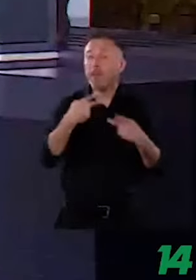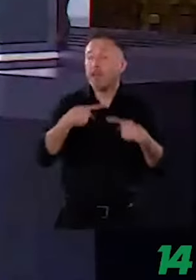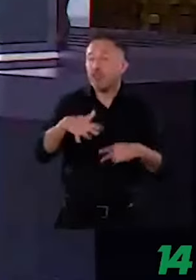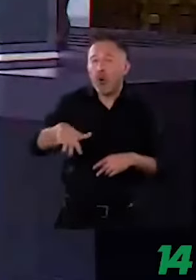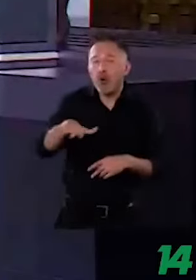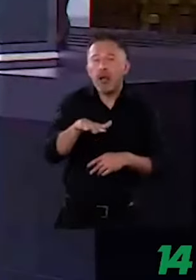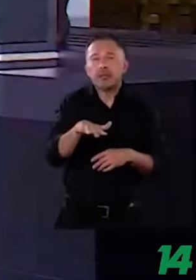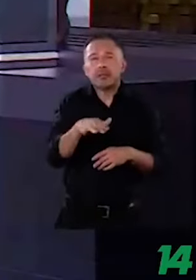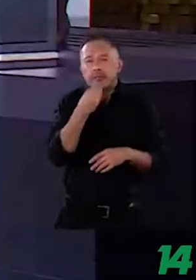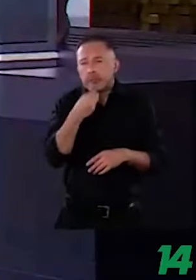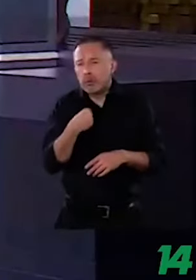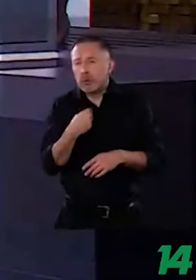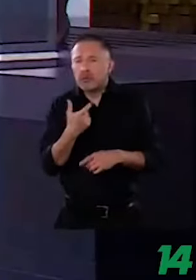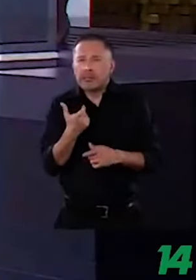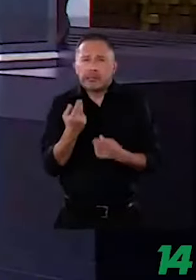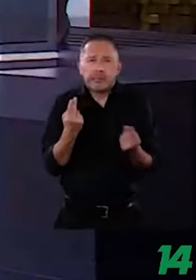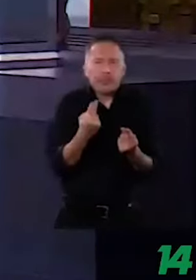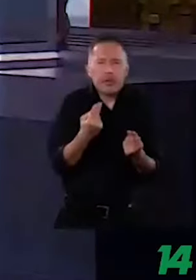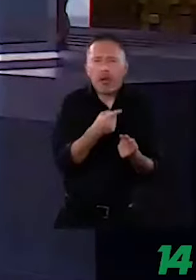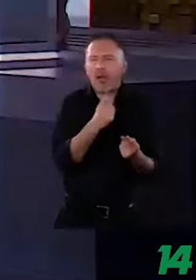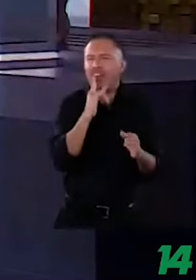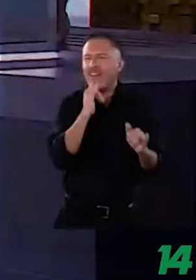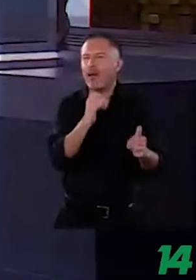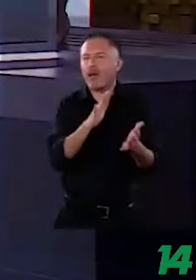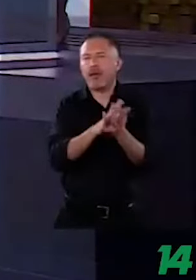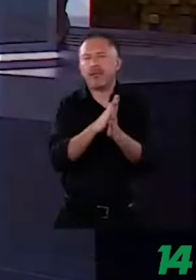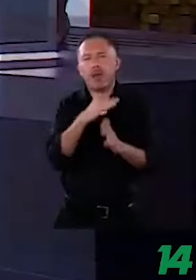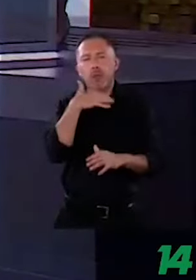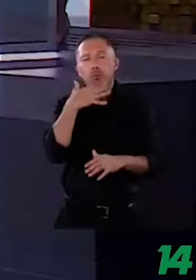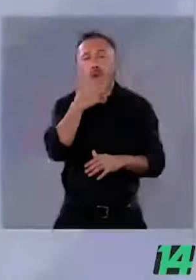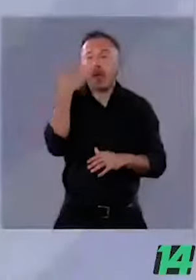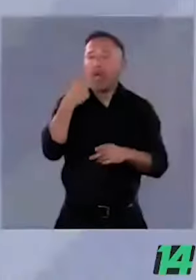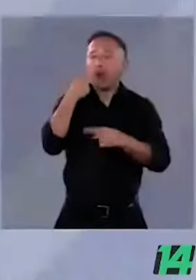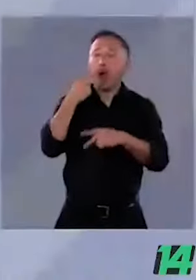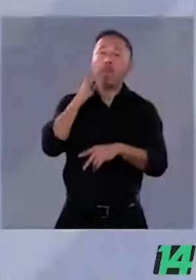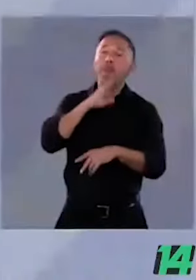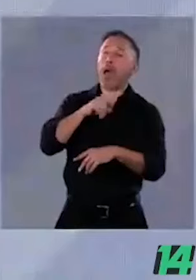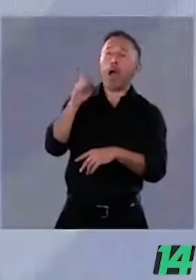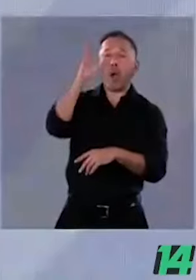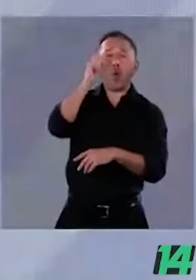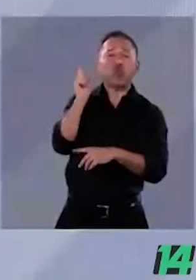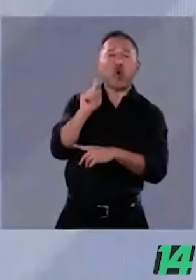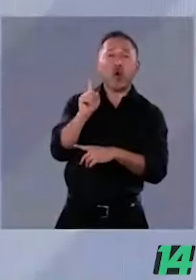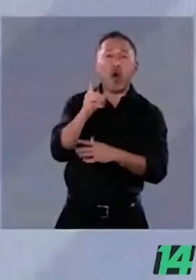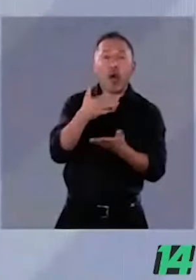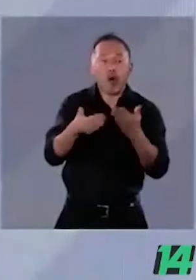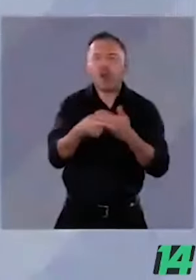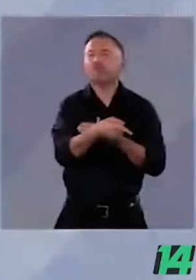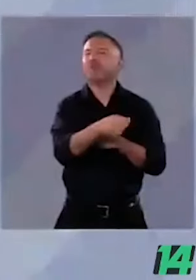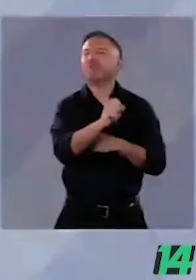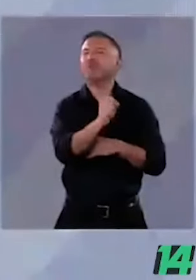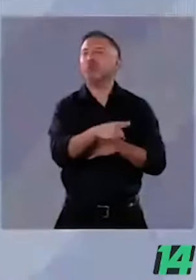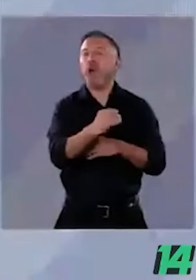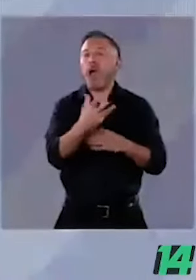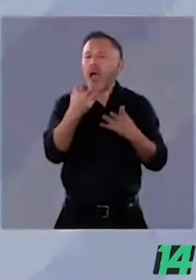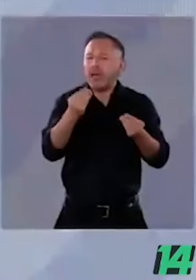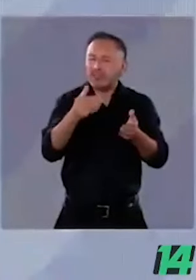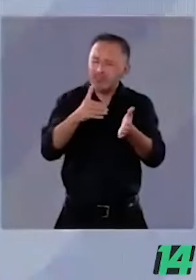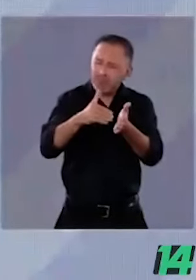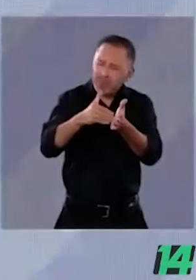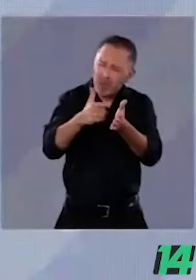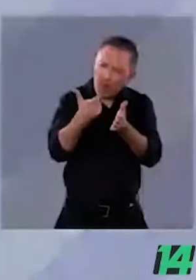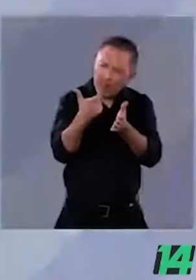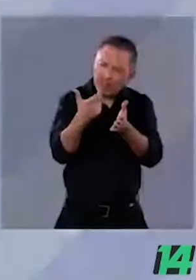de lo que tanto se criticaron lo han hecho. Han gastado cientos de miles de millones en los servidores de la nación